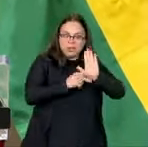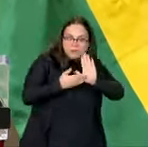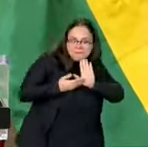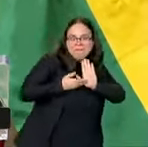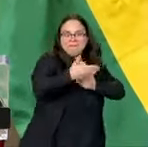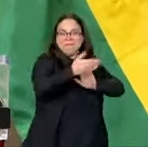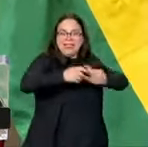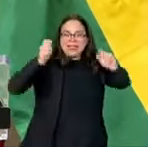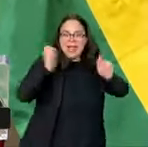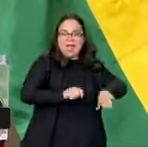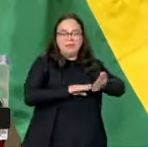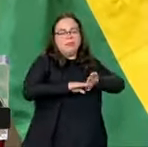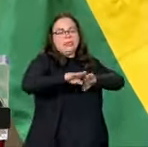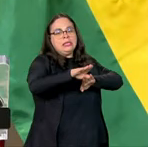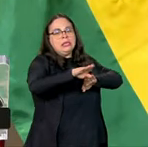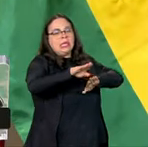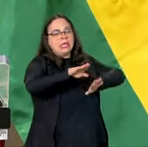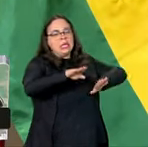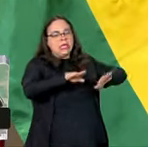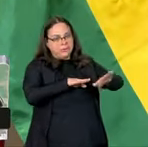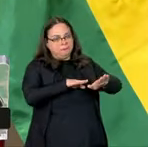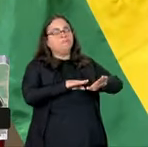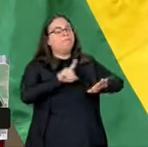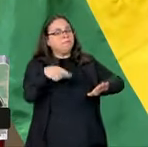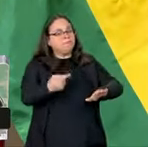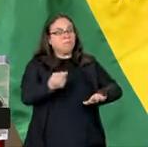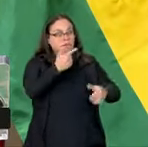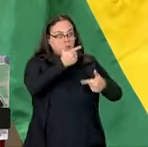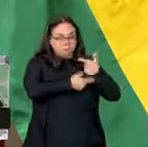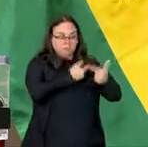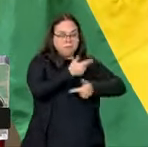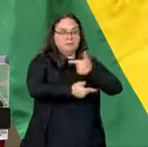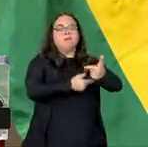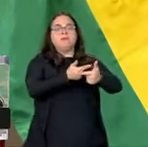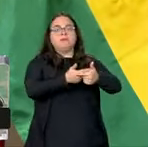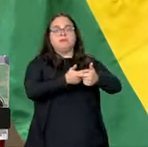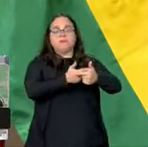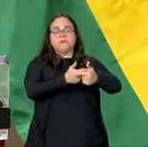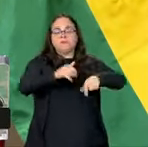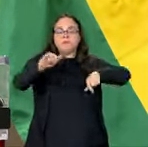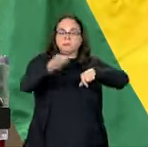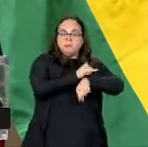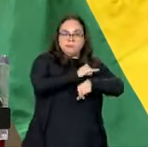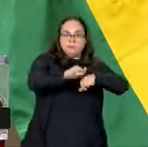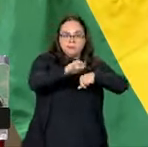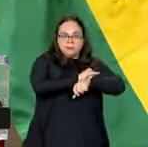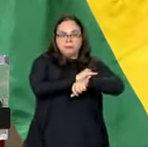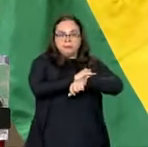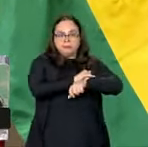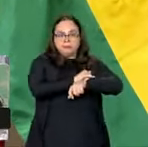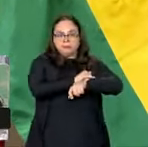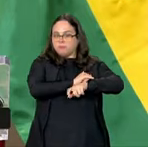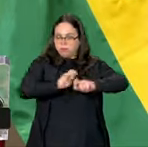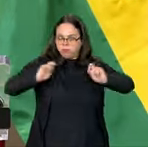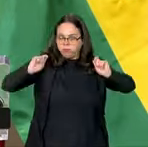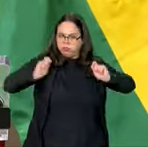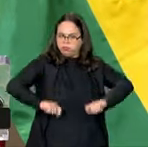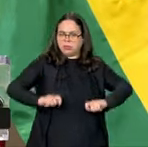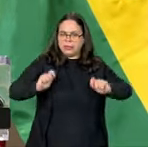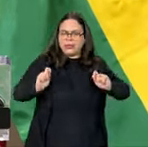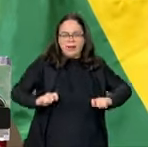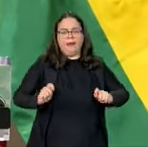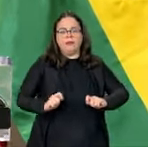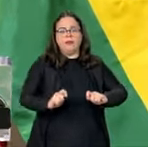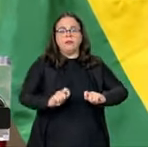llegue en frente. Y nosotros estamos trabajando de forma muy, pero muy competente para que